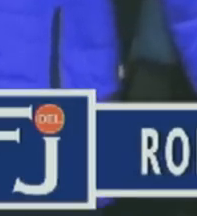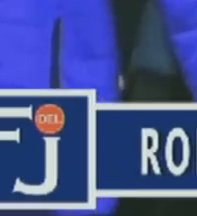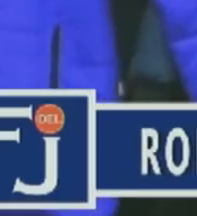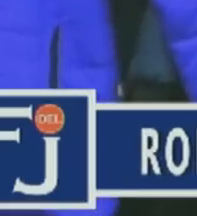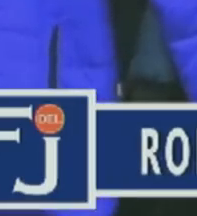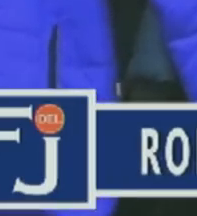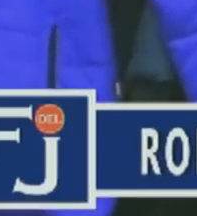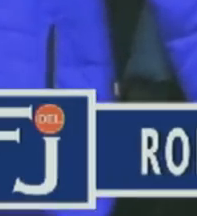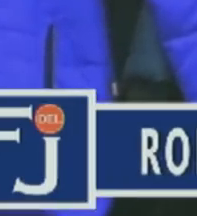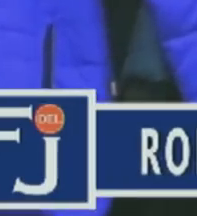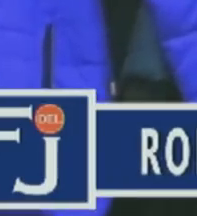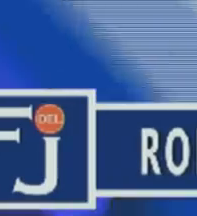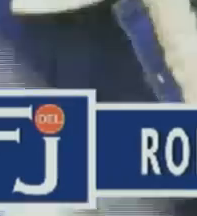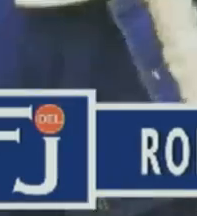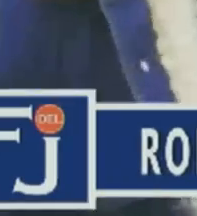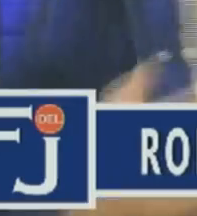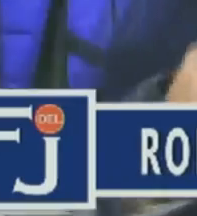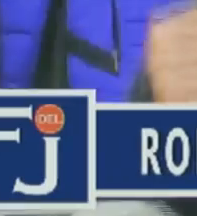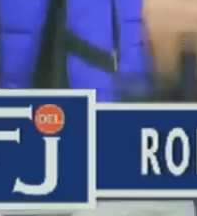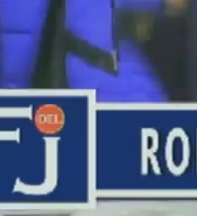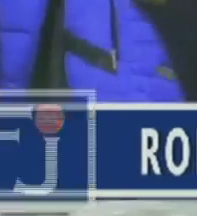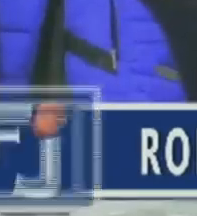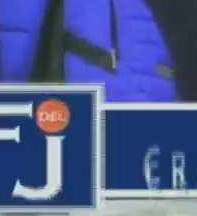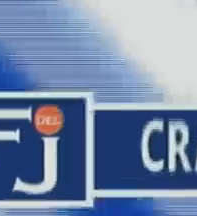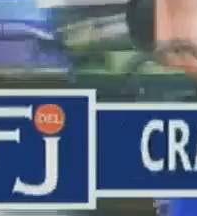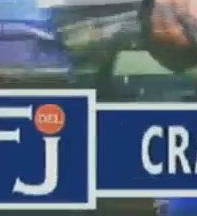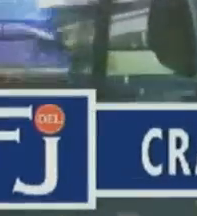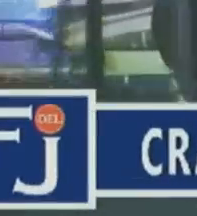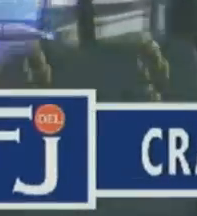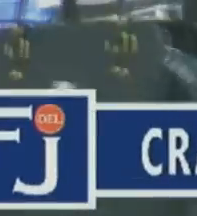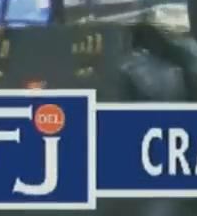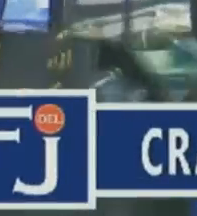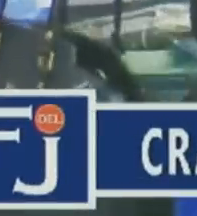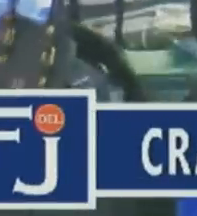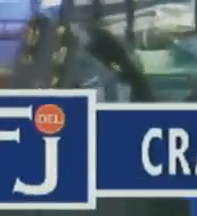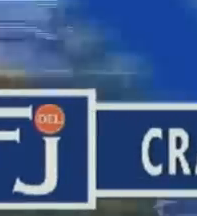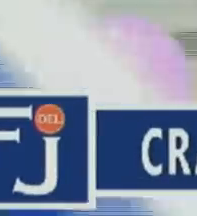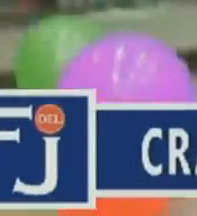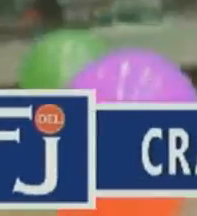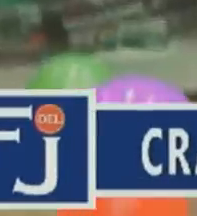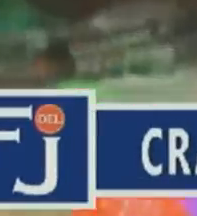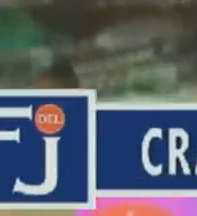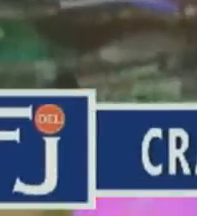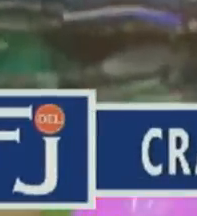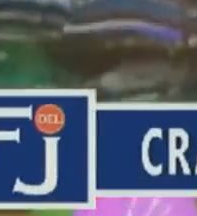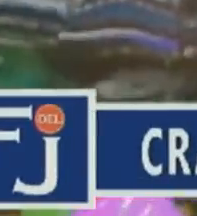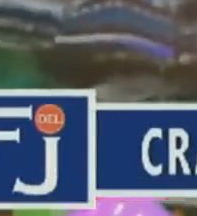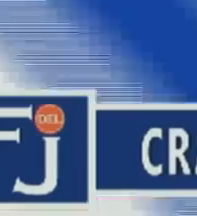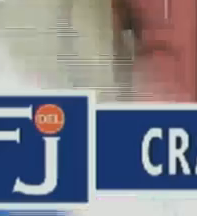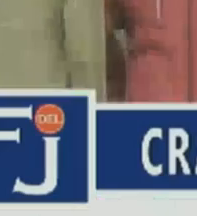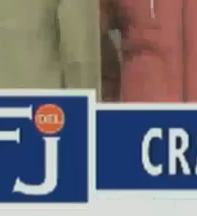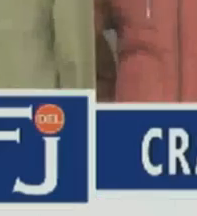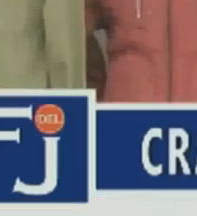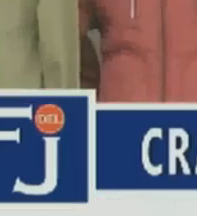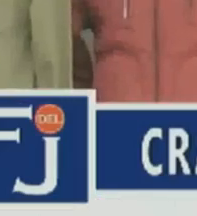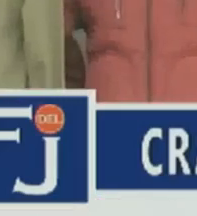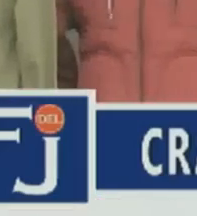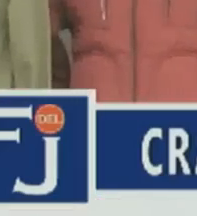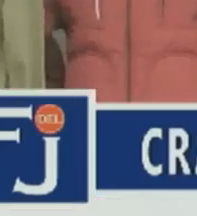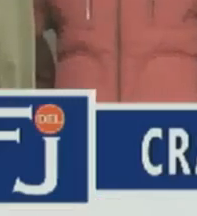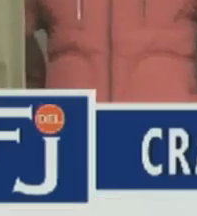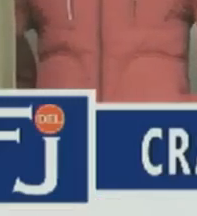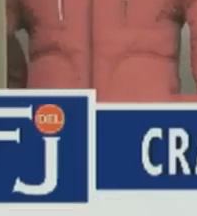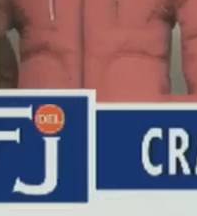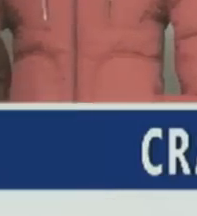la comercialización de ropa para damas, caballeros y niños, destacando sus exclusivos diseños y elegancia. Nuestra marca Real